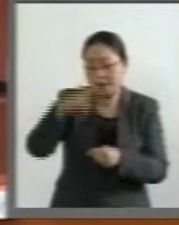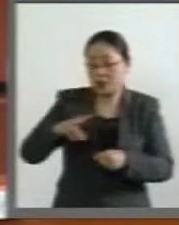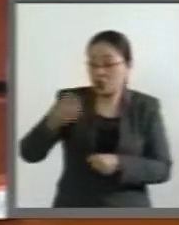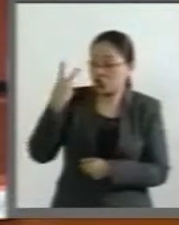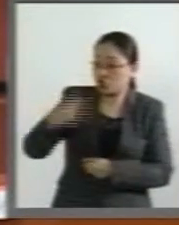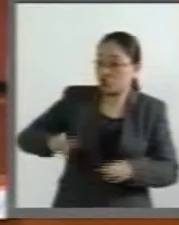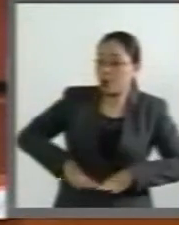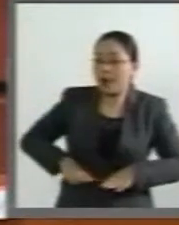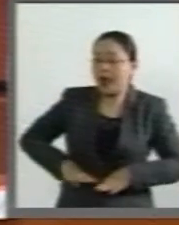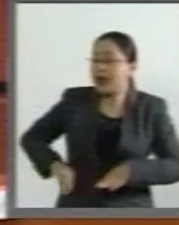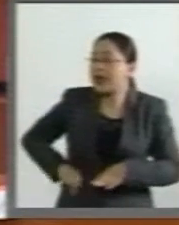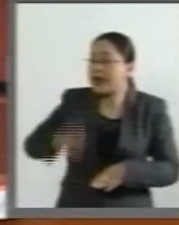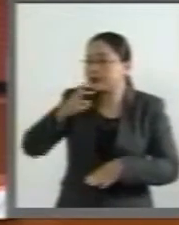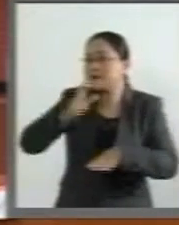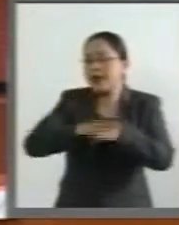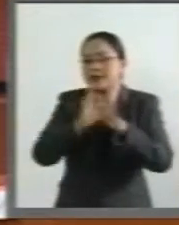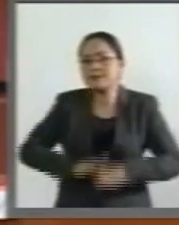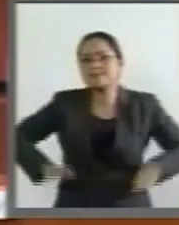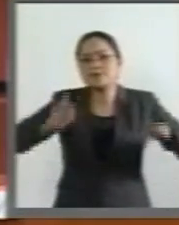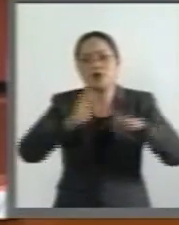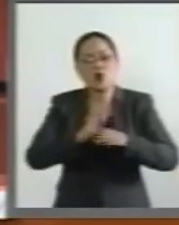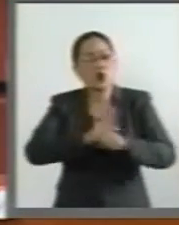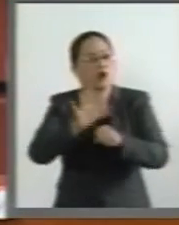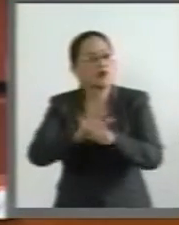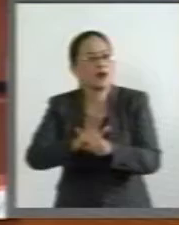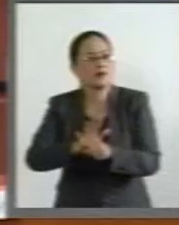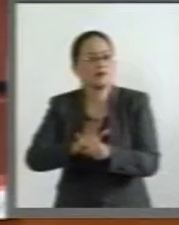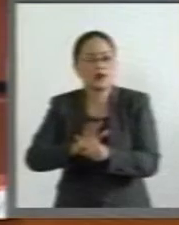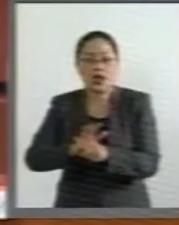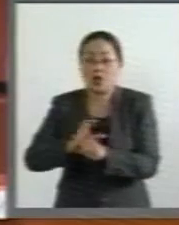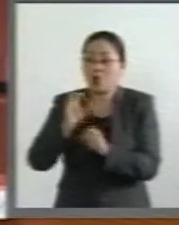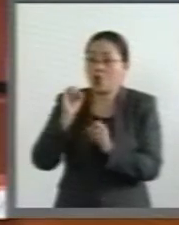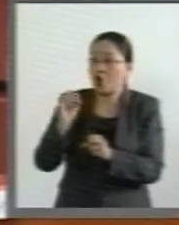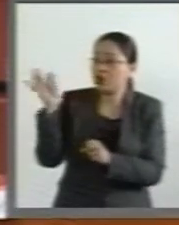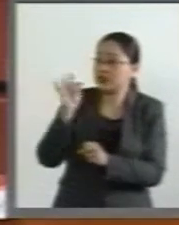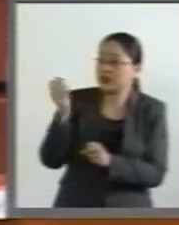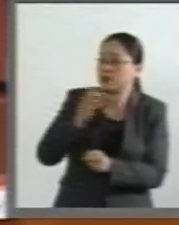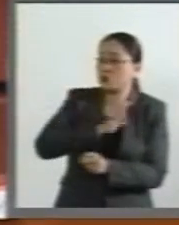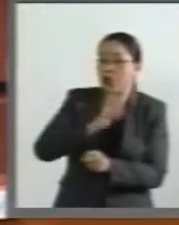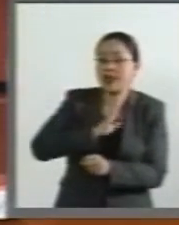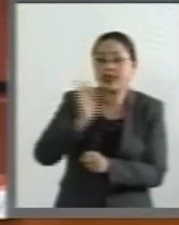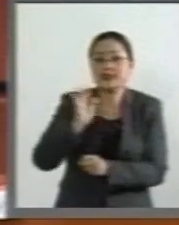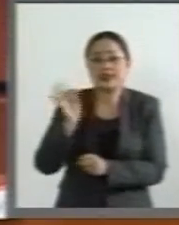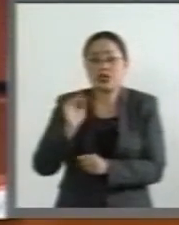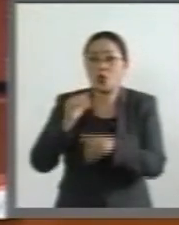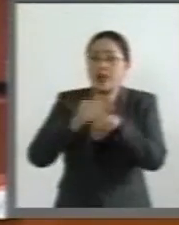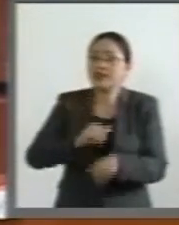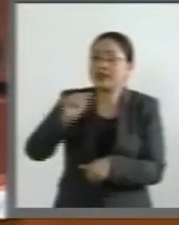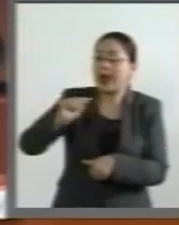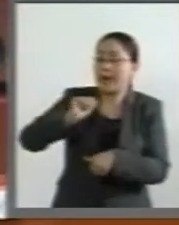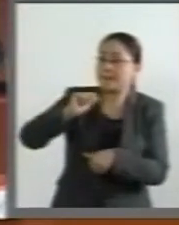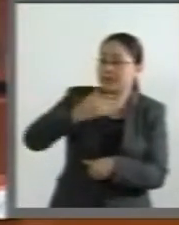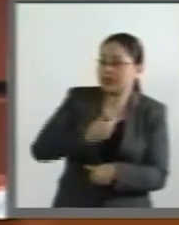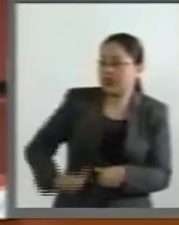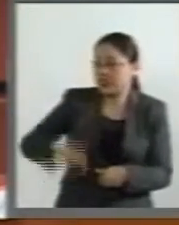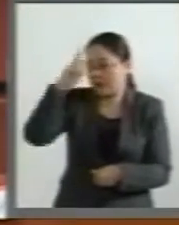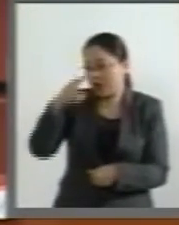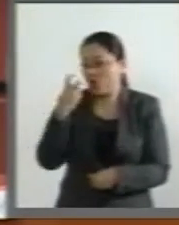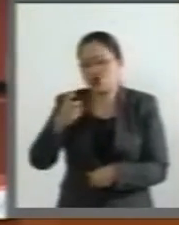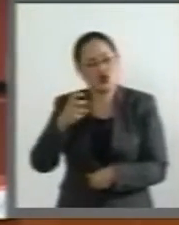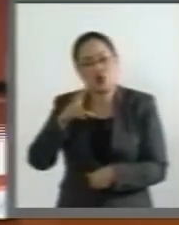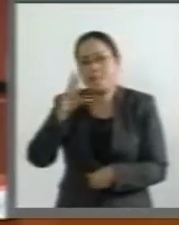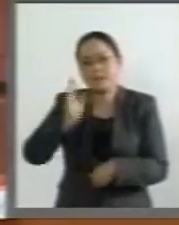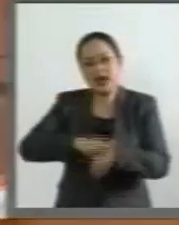de cualquier otro interés, incluso por la obediencia que le pudiera deber al ciudadano presidente de la República. Por su atención,